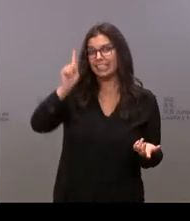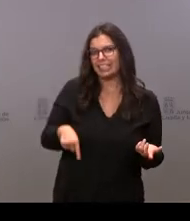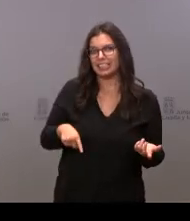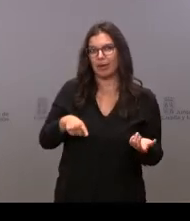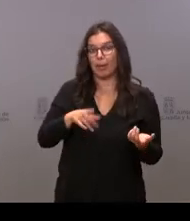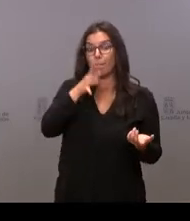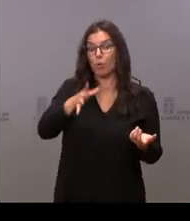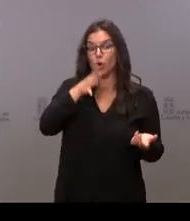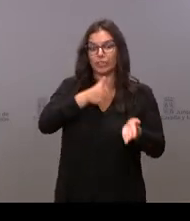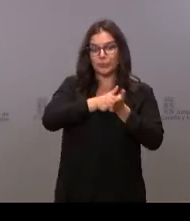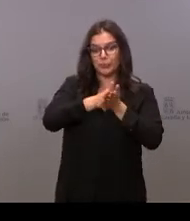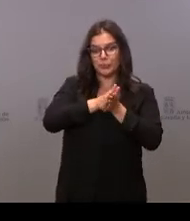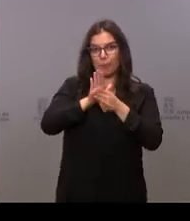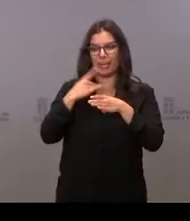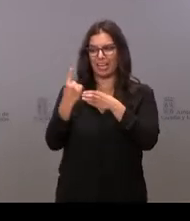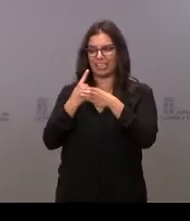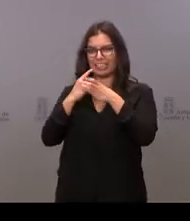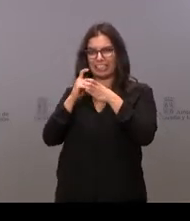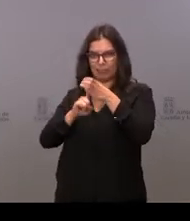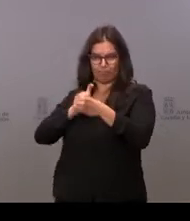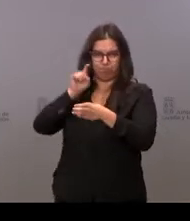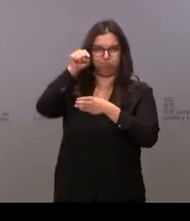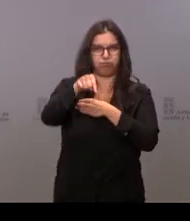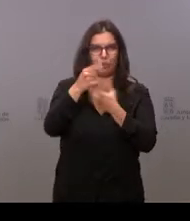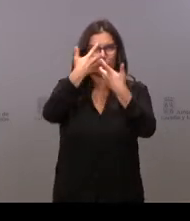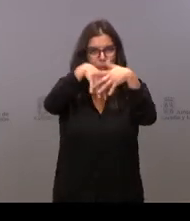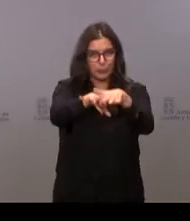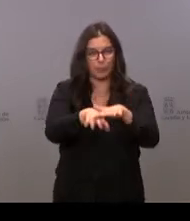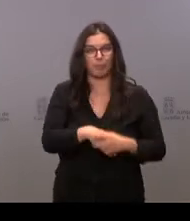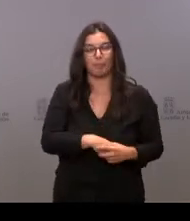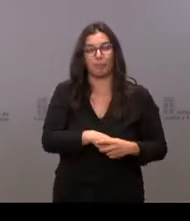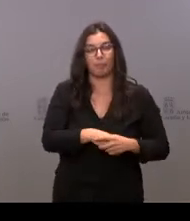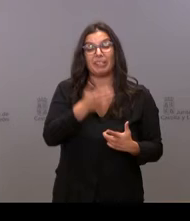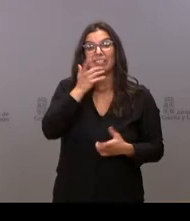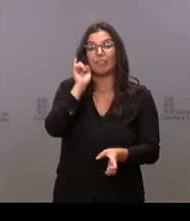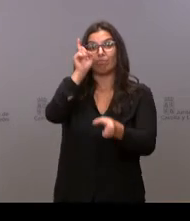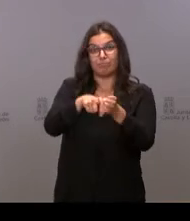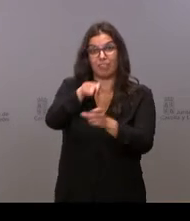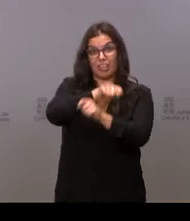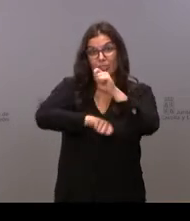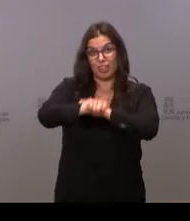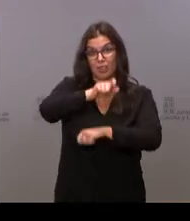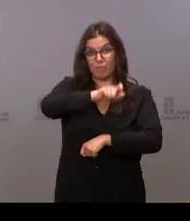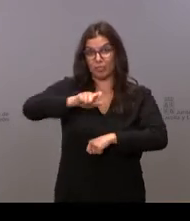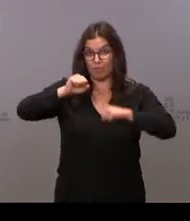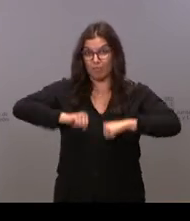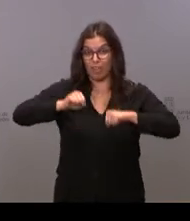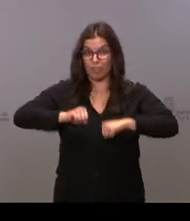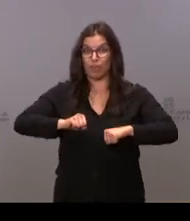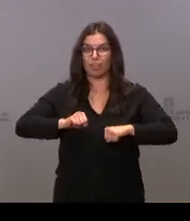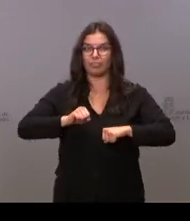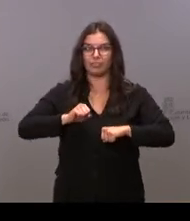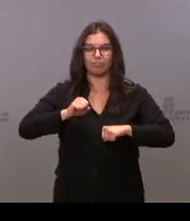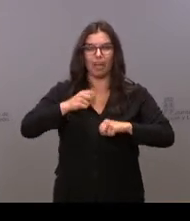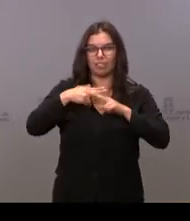escapar de ese aislamiento. Ser miembro de una asociación de personas mayores, participar